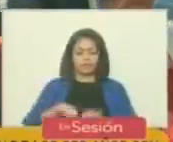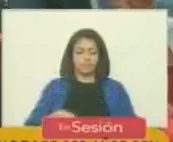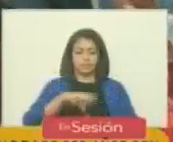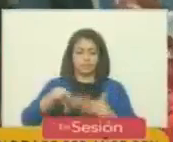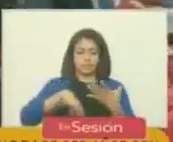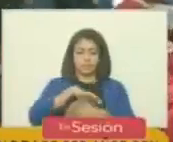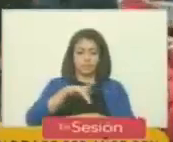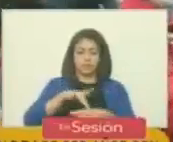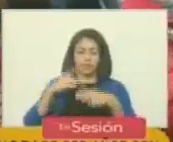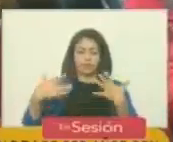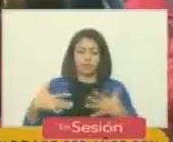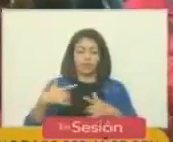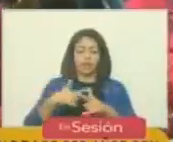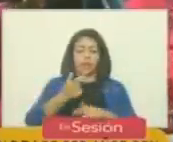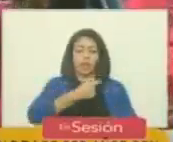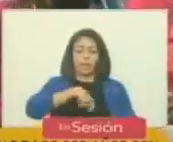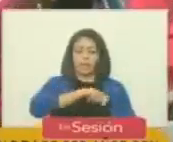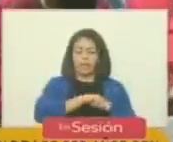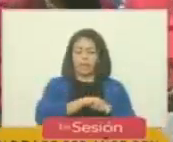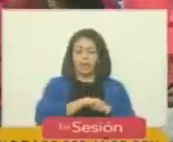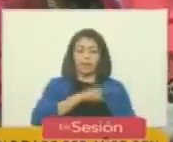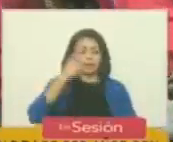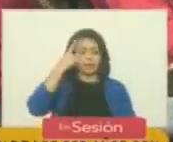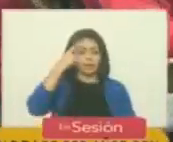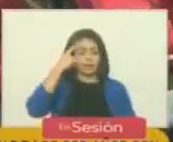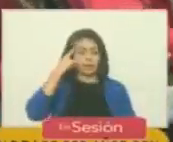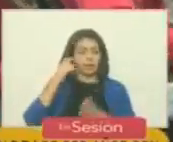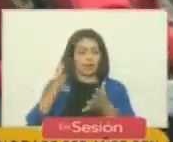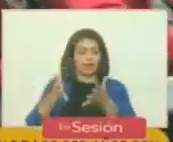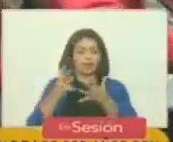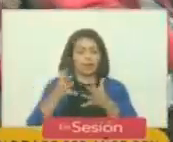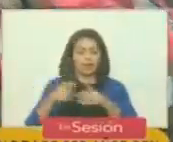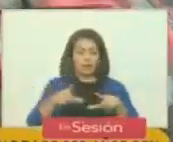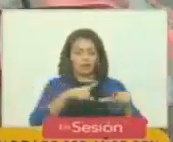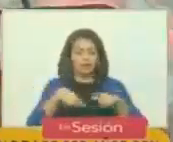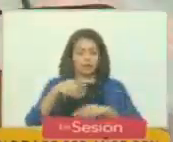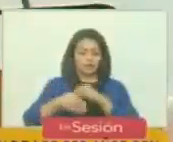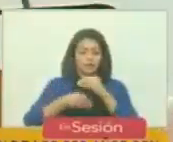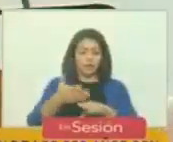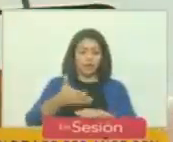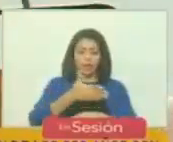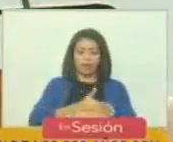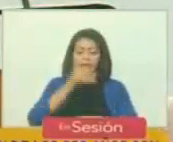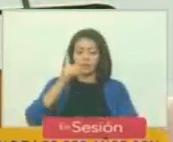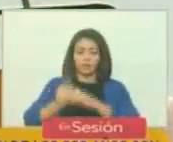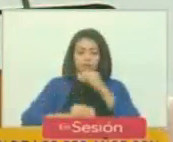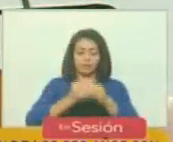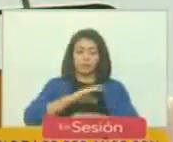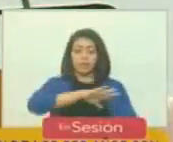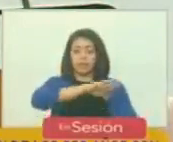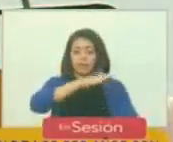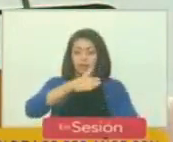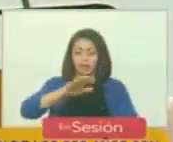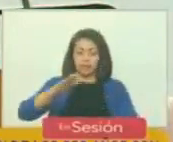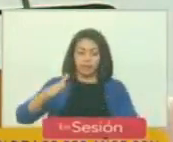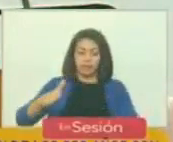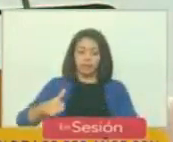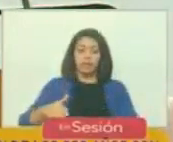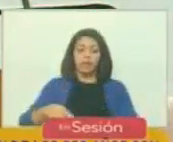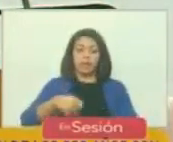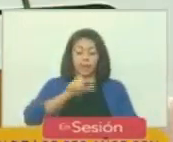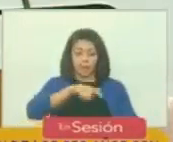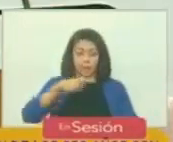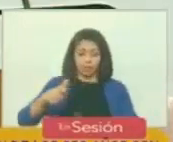afectar gravemente la flota española sabía que para ganar en tierra antes debía hacerlo en el mar los